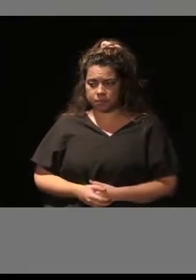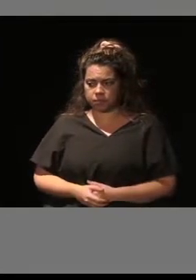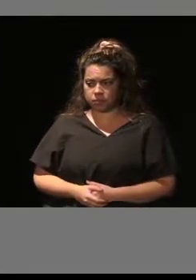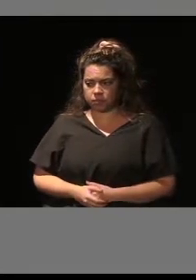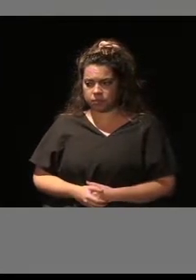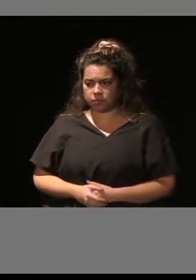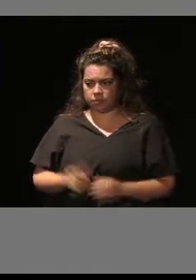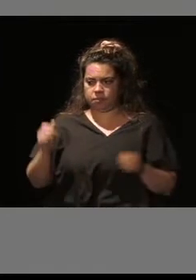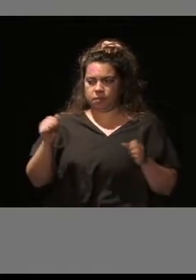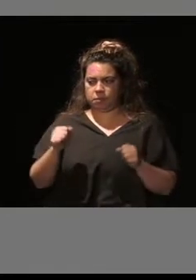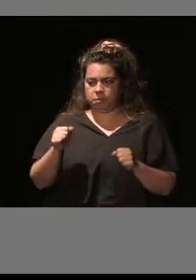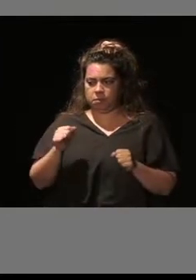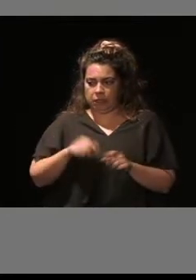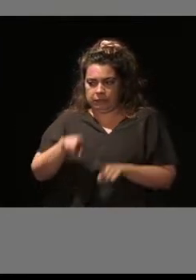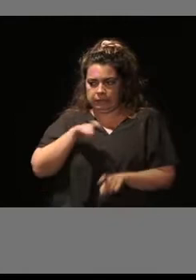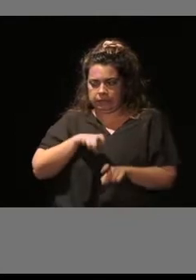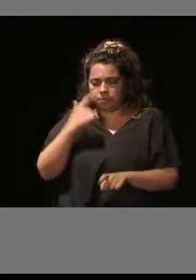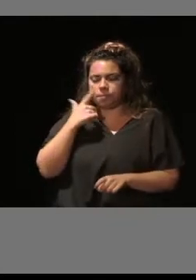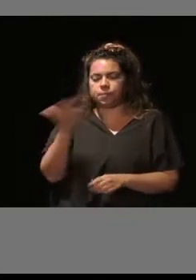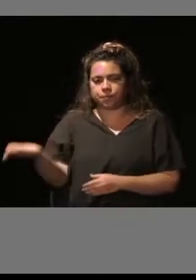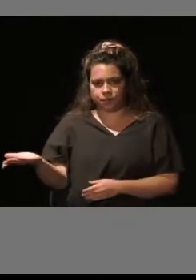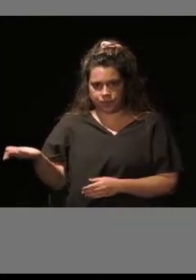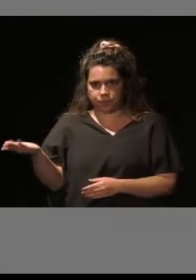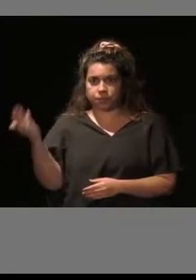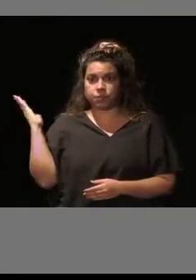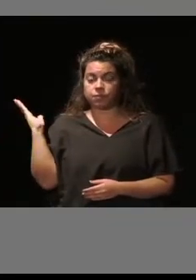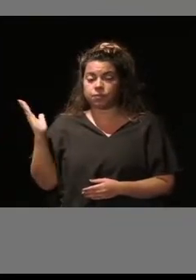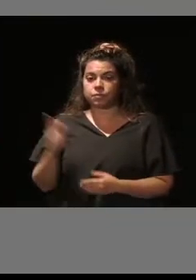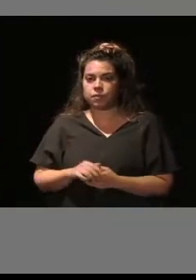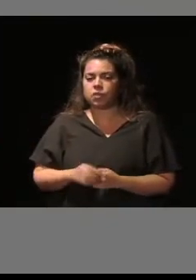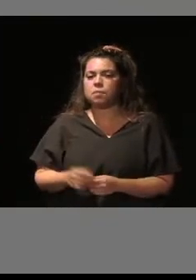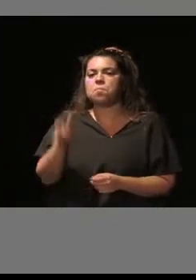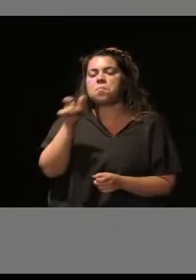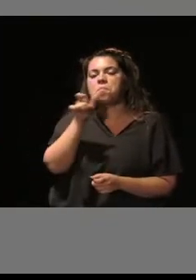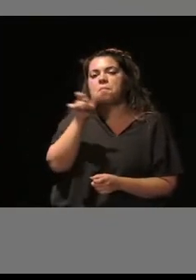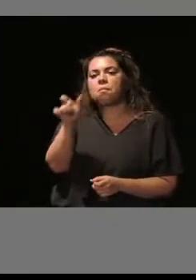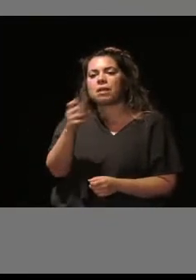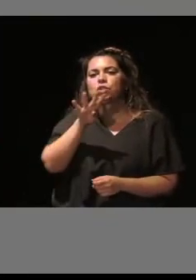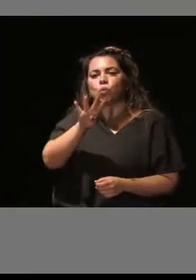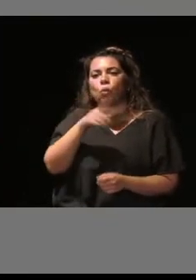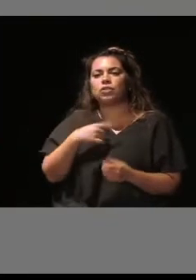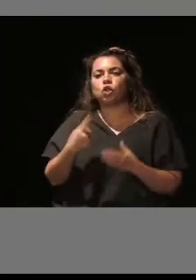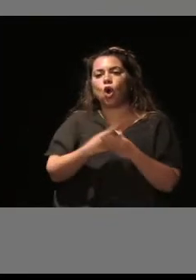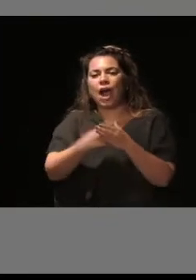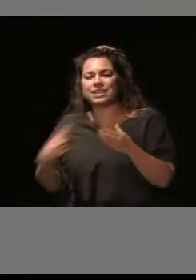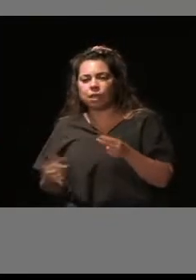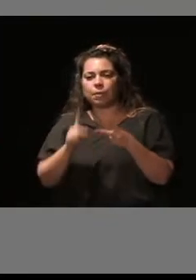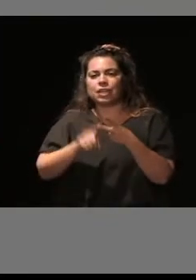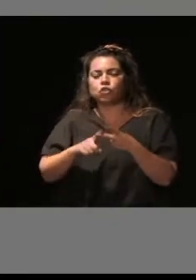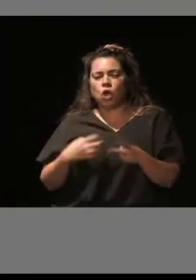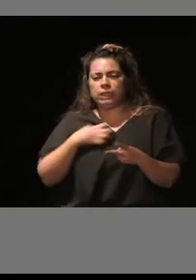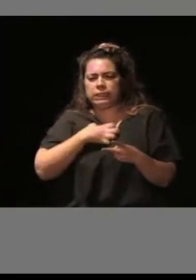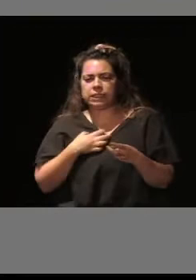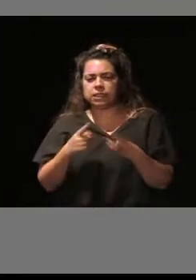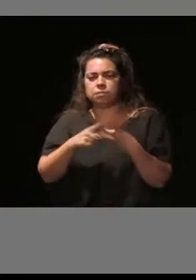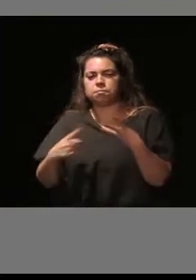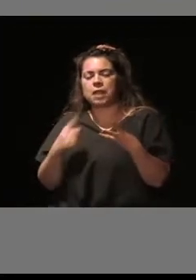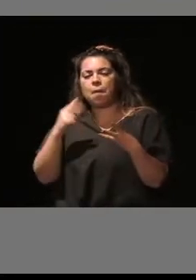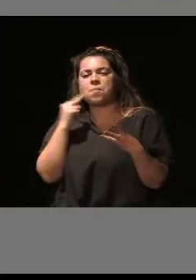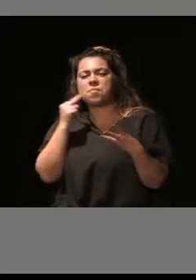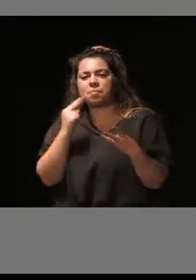Vale, ya se ha ido para atrás. Ahí está. Con cuatro palabras. Aislamiento, angustia, miedo y silencio.